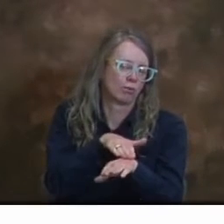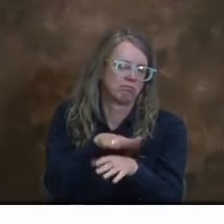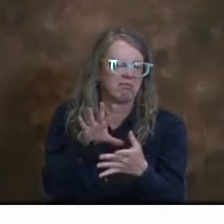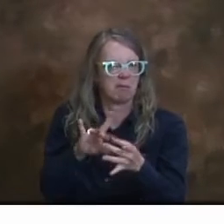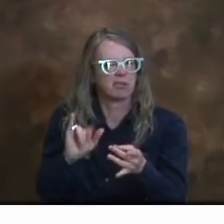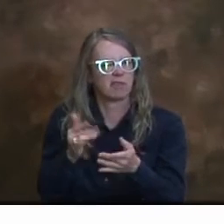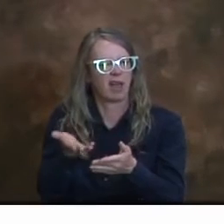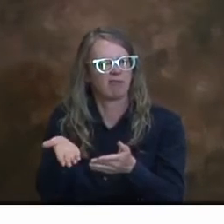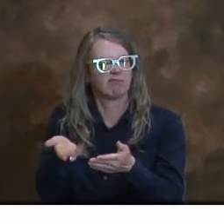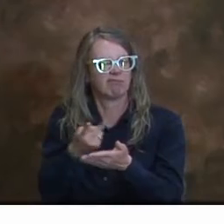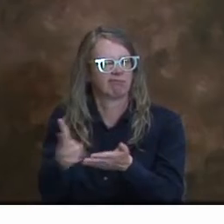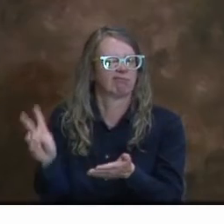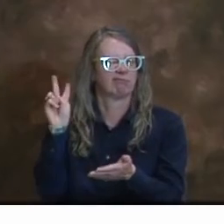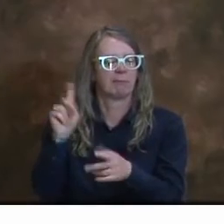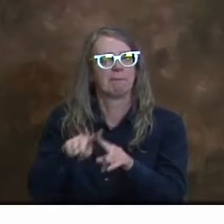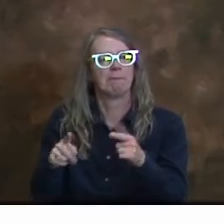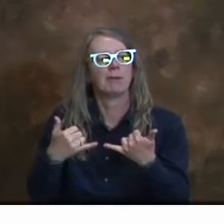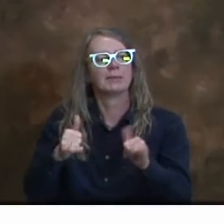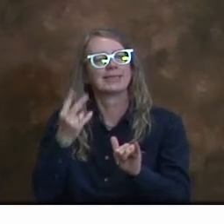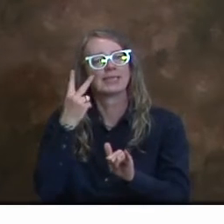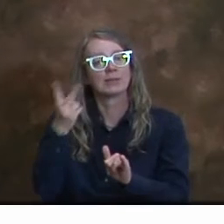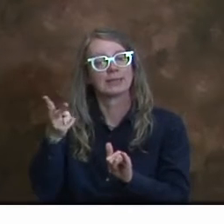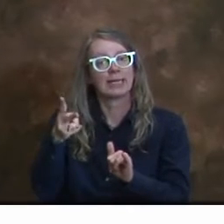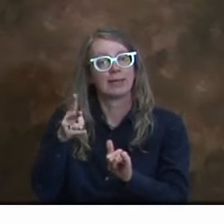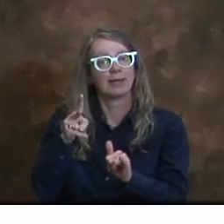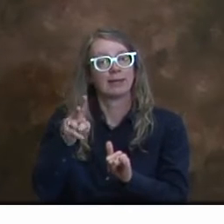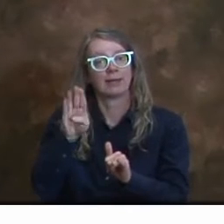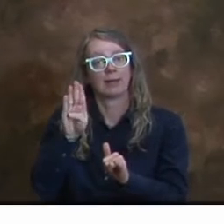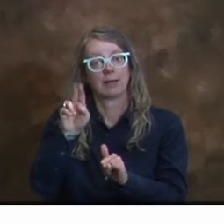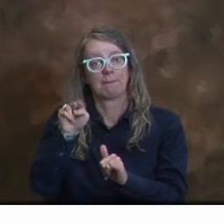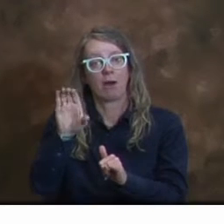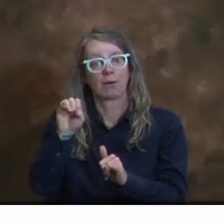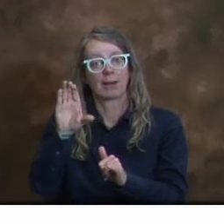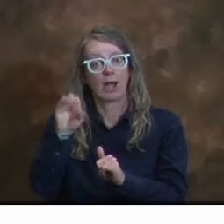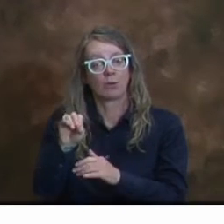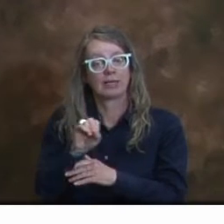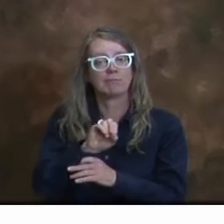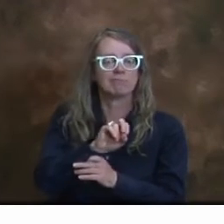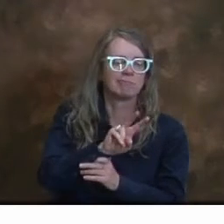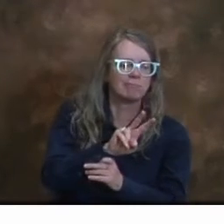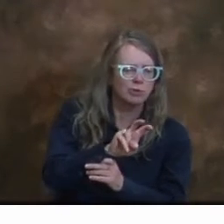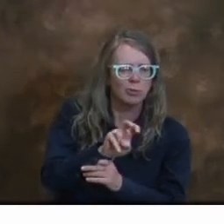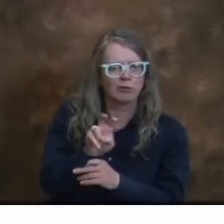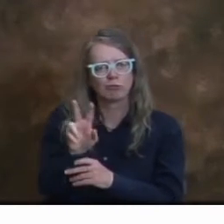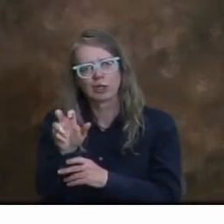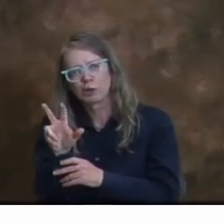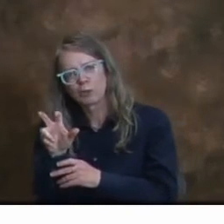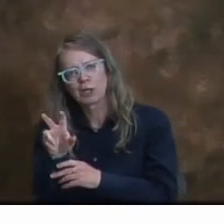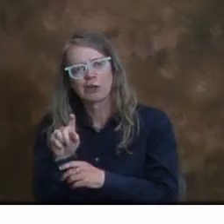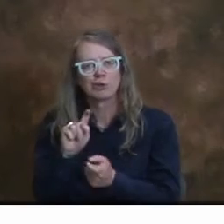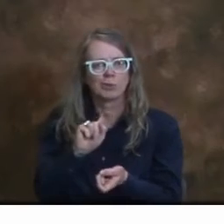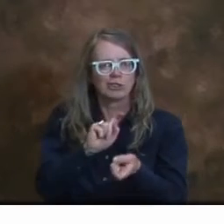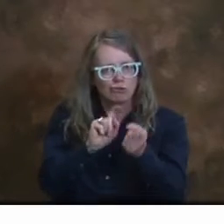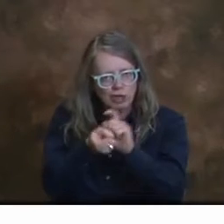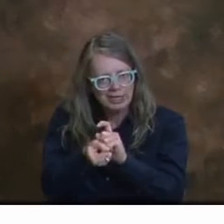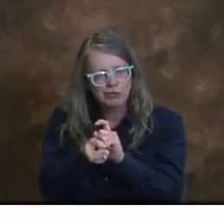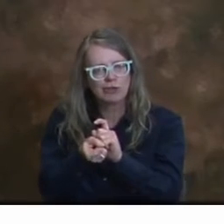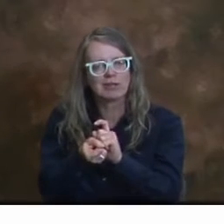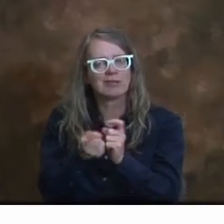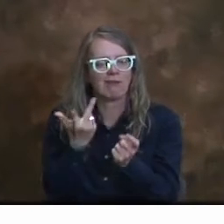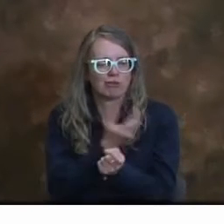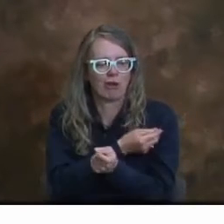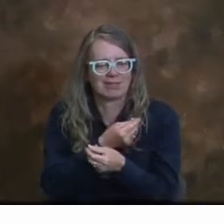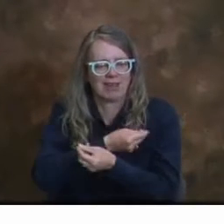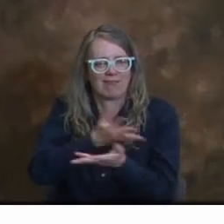observando a lo largo del condado un 200, 300 administraciones por semana desde las